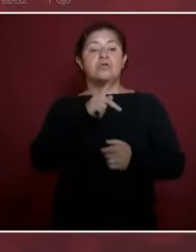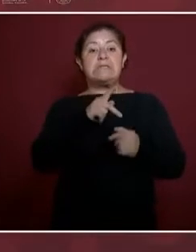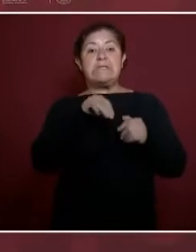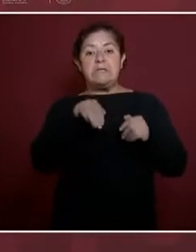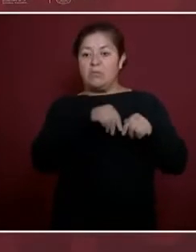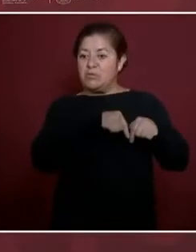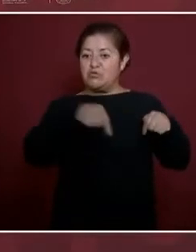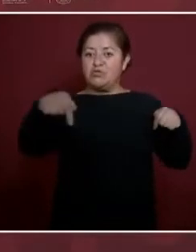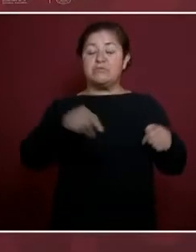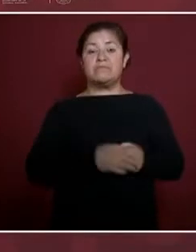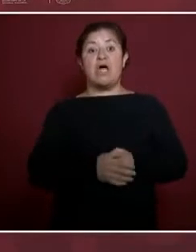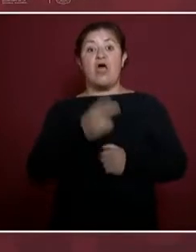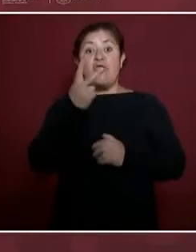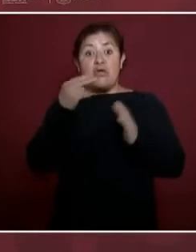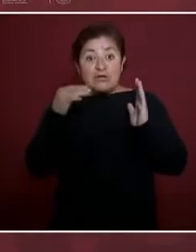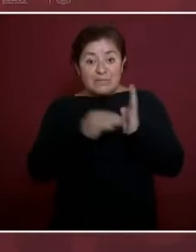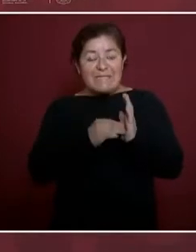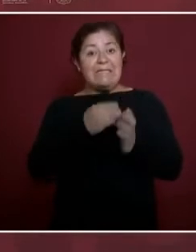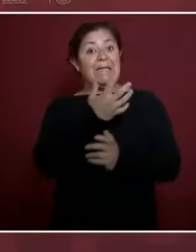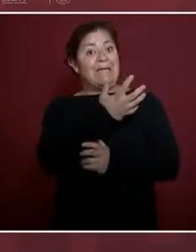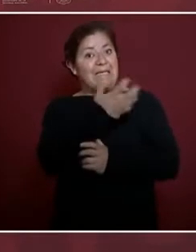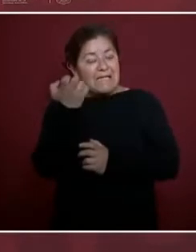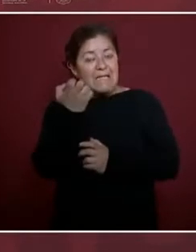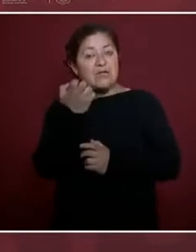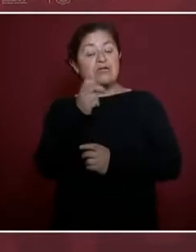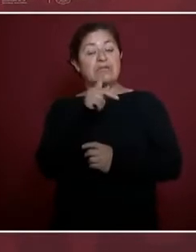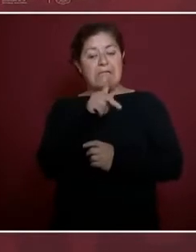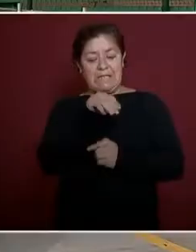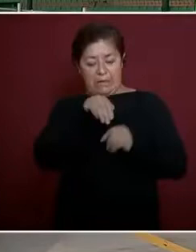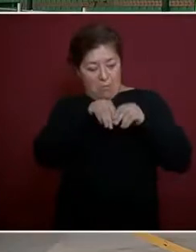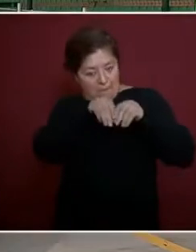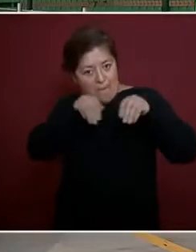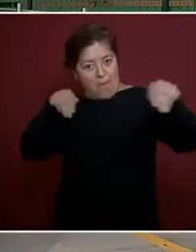Dos mil 500 kilómetros.